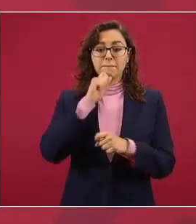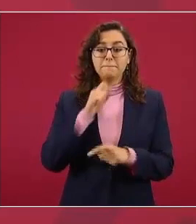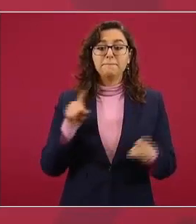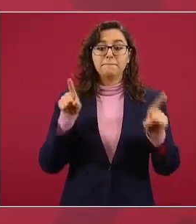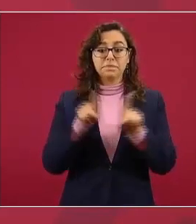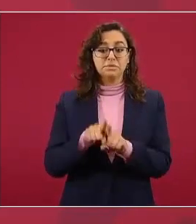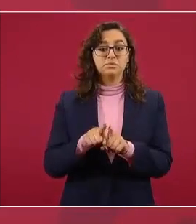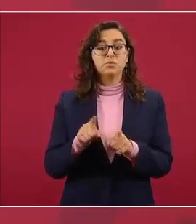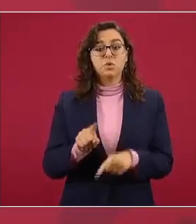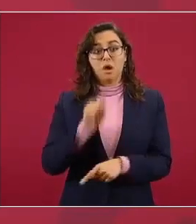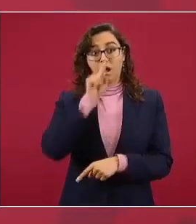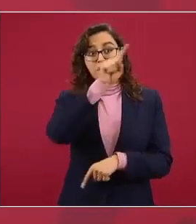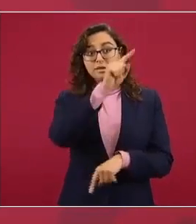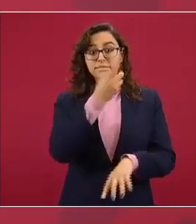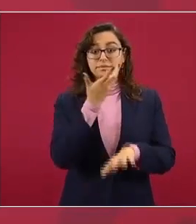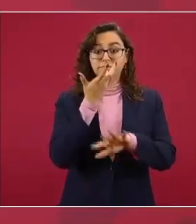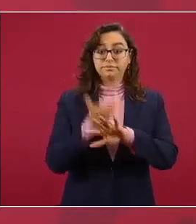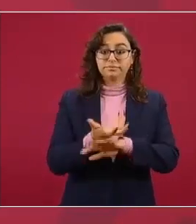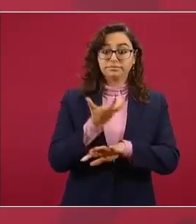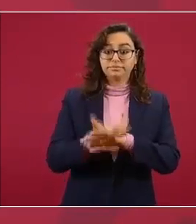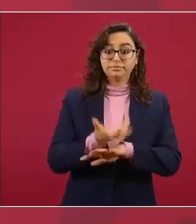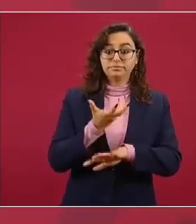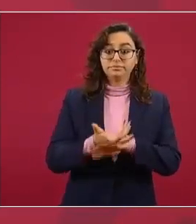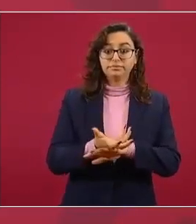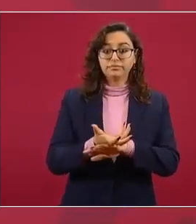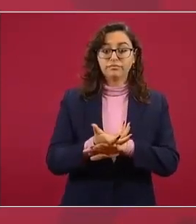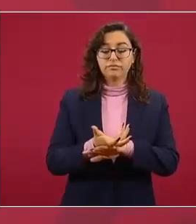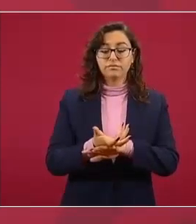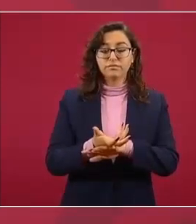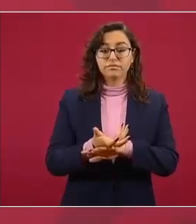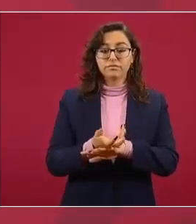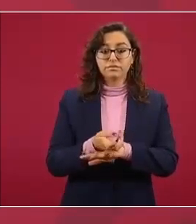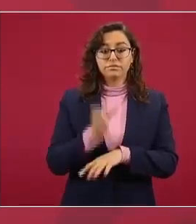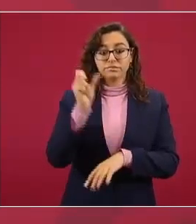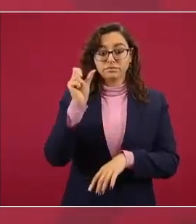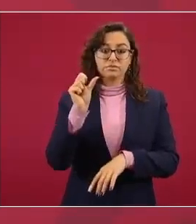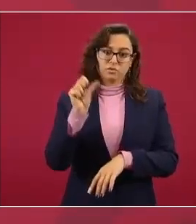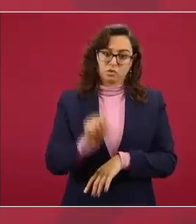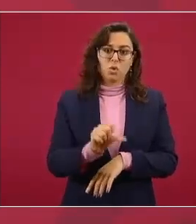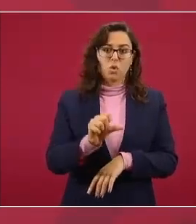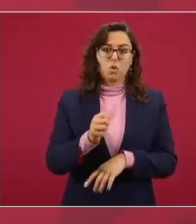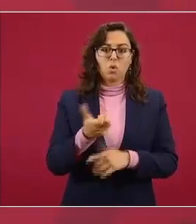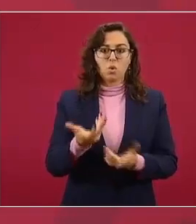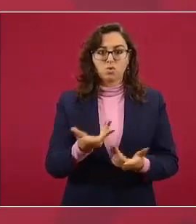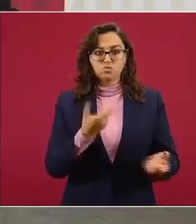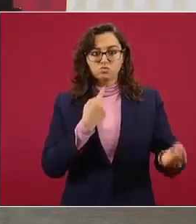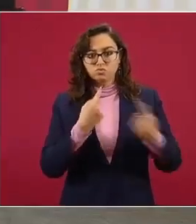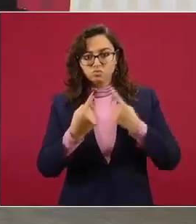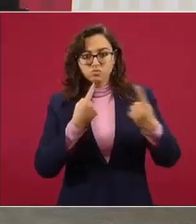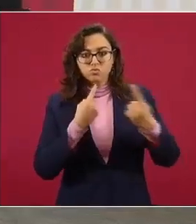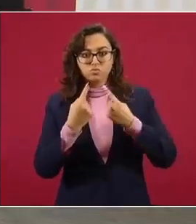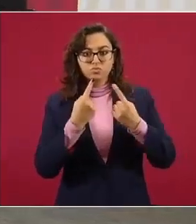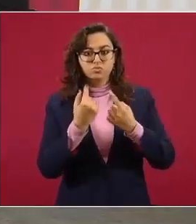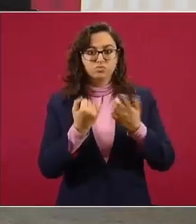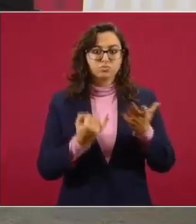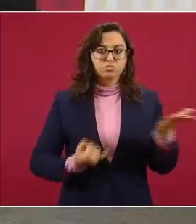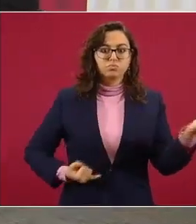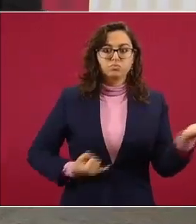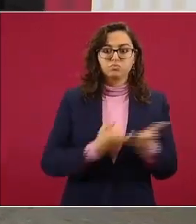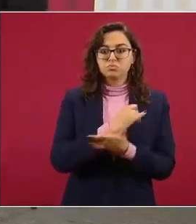ahora en la mañana decidan sobre esta petición,